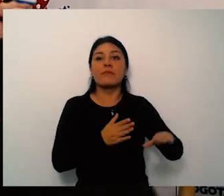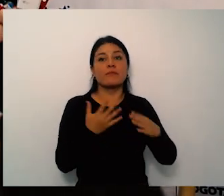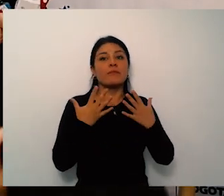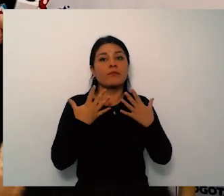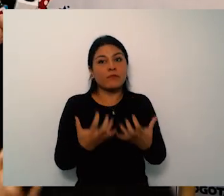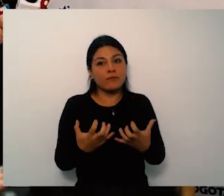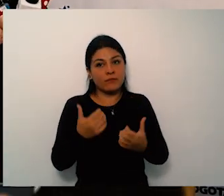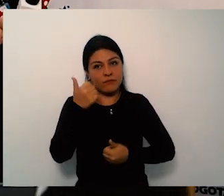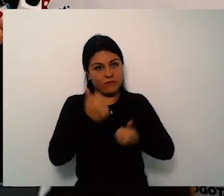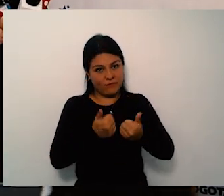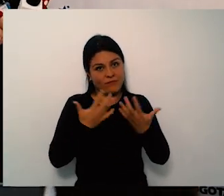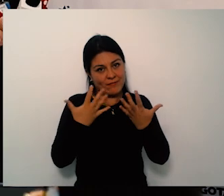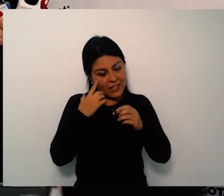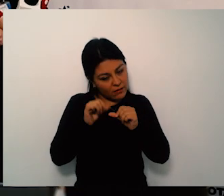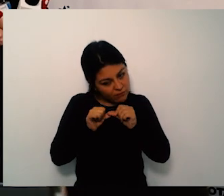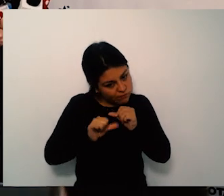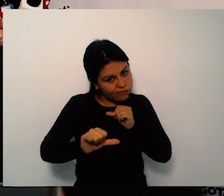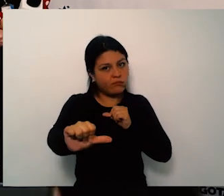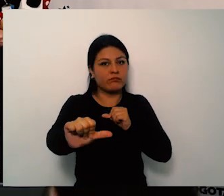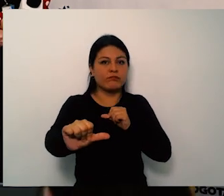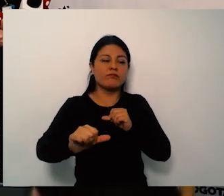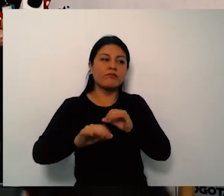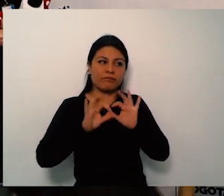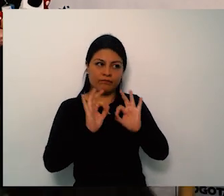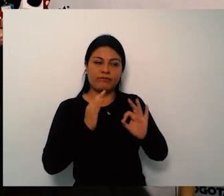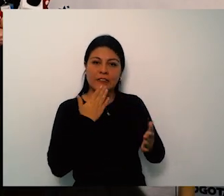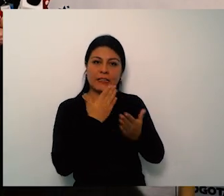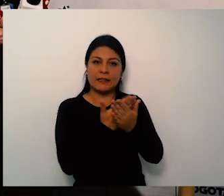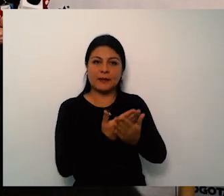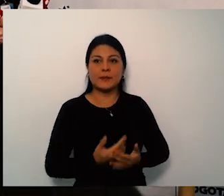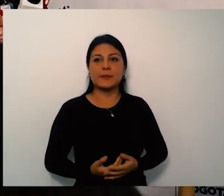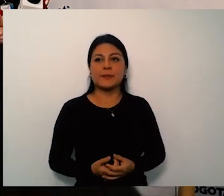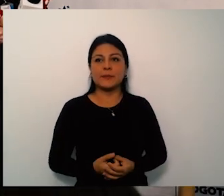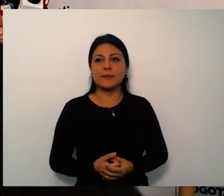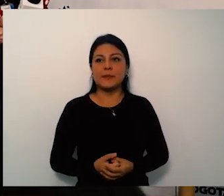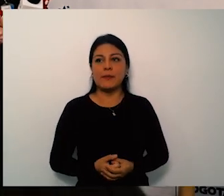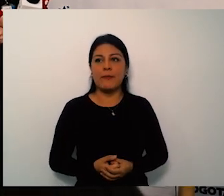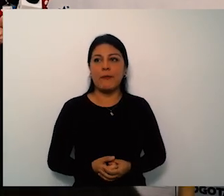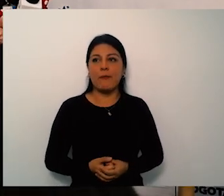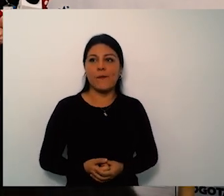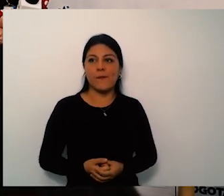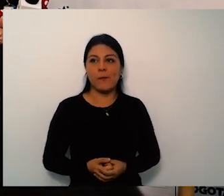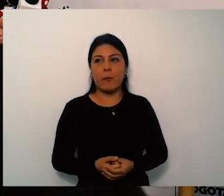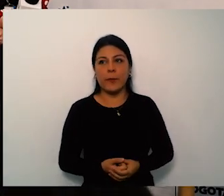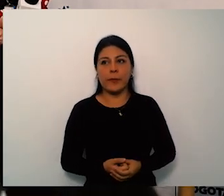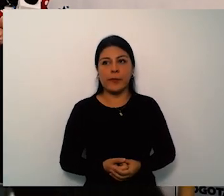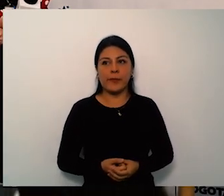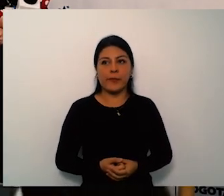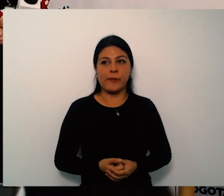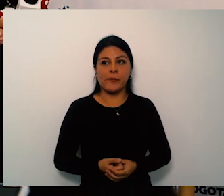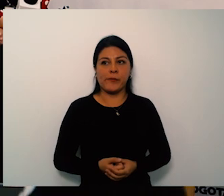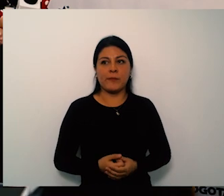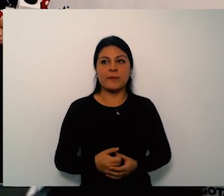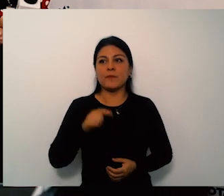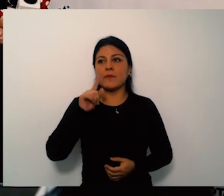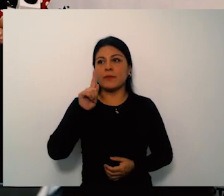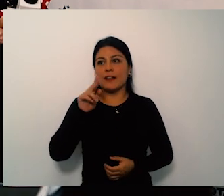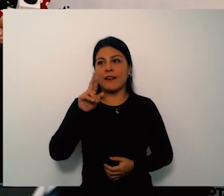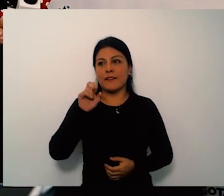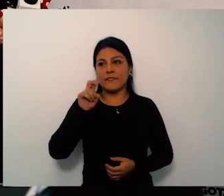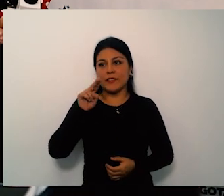2022 son vehículos de tracción 4x4 o sea de una fuerza adecuada para el terreno